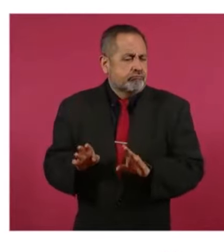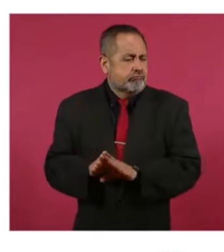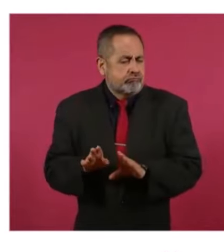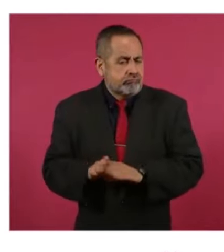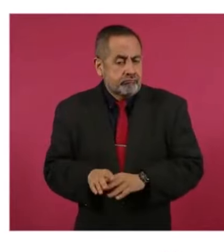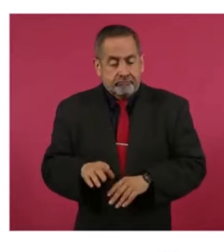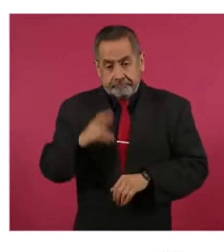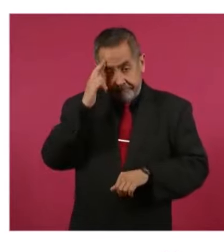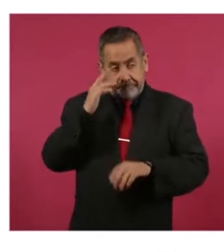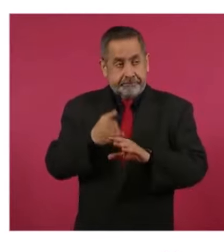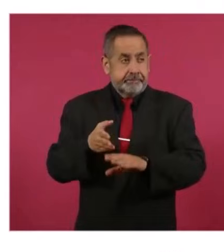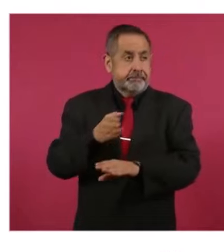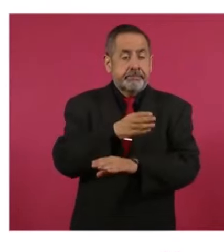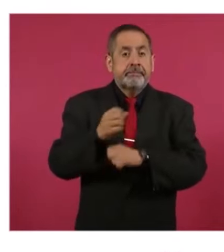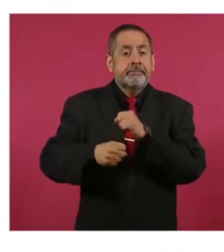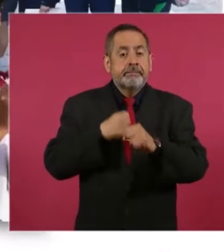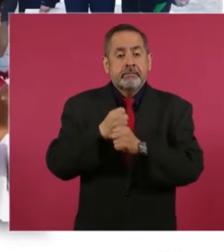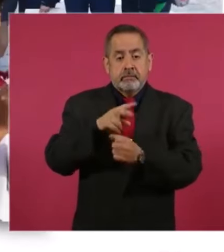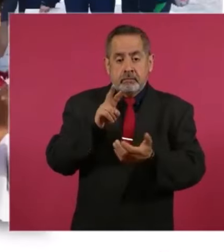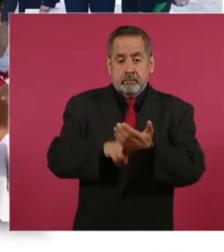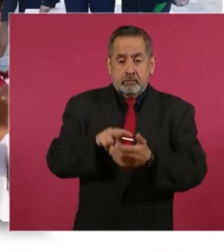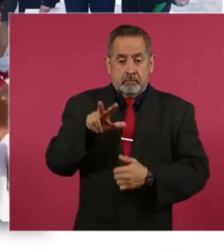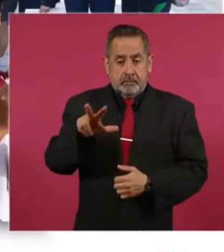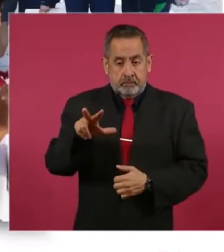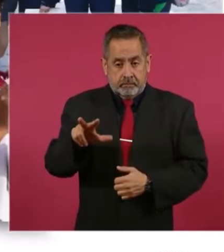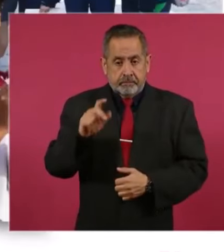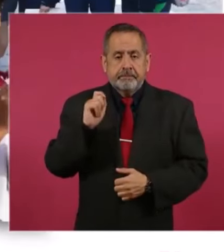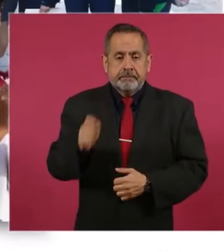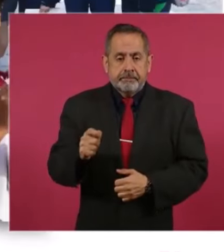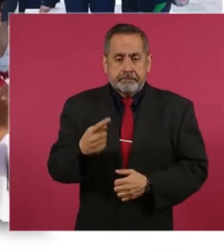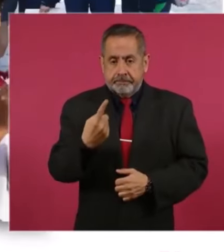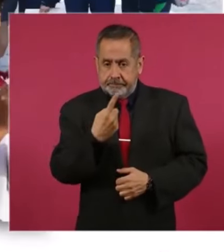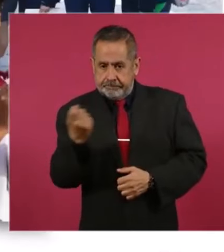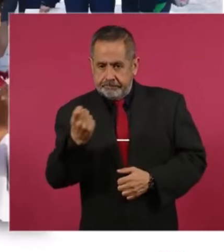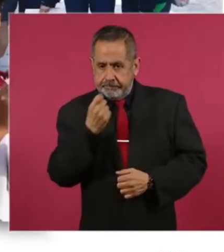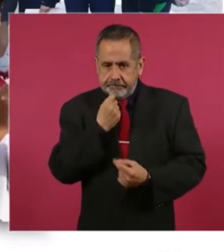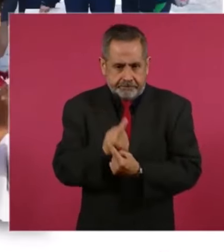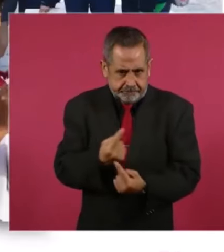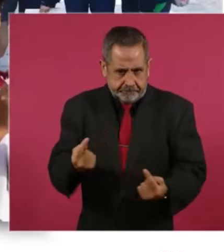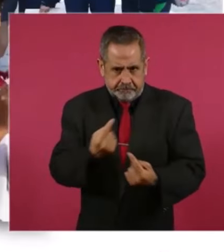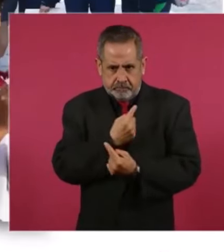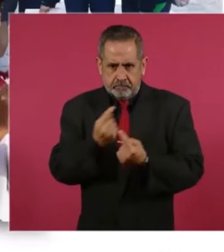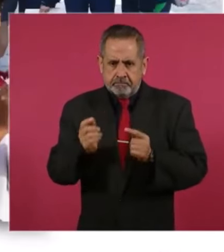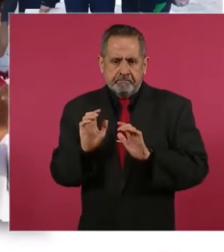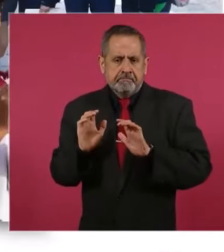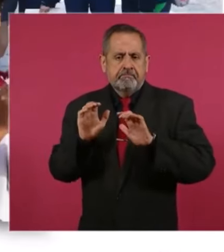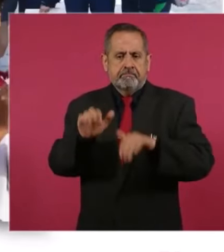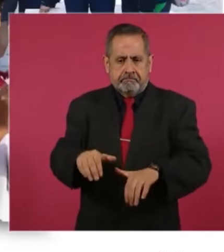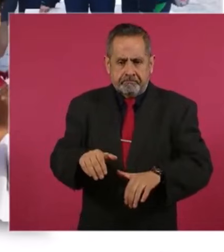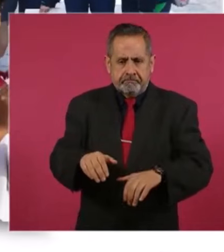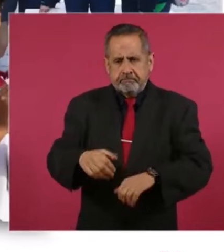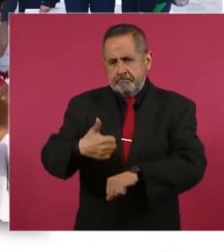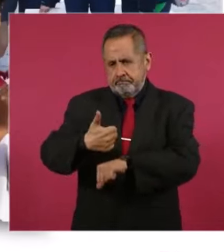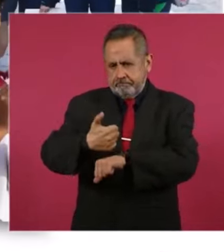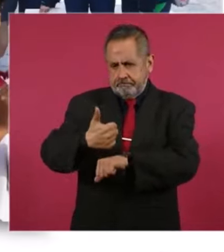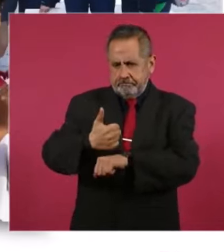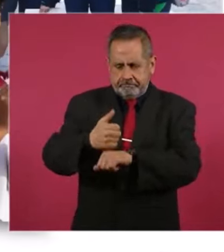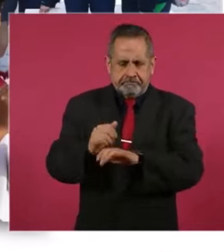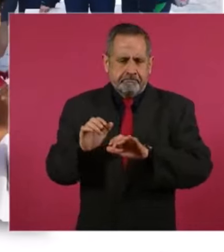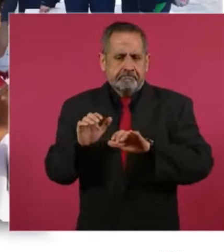en el año 2018, de cada 100 niñas y niños que ingresaban a educación primaria,